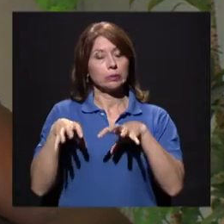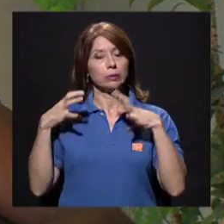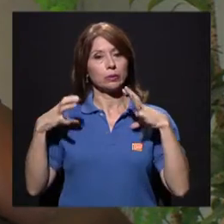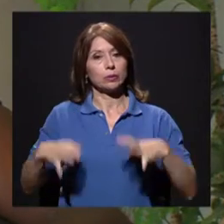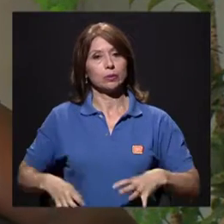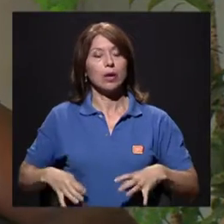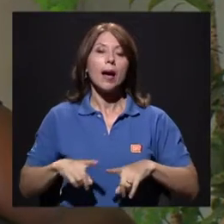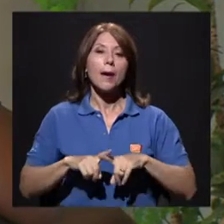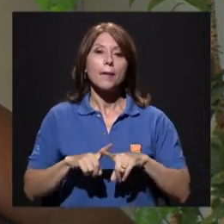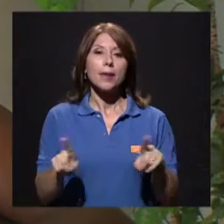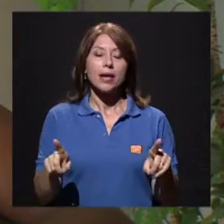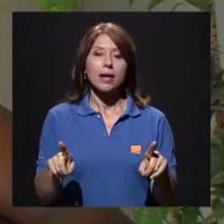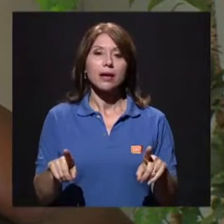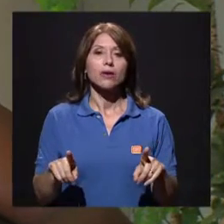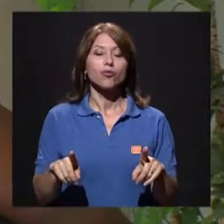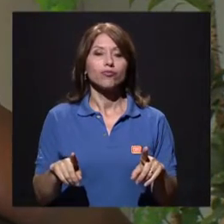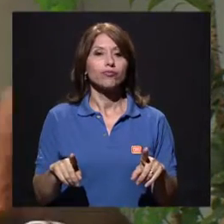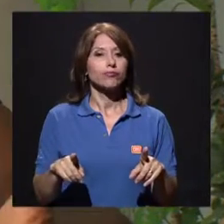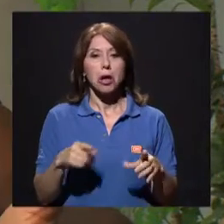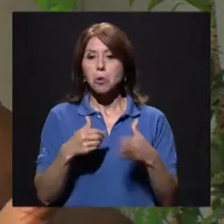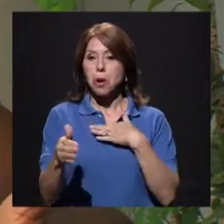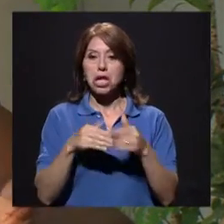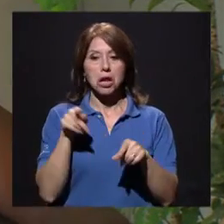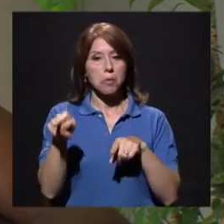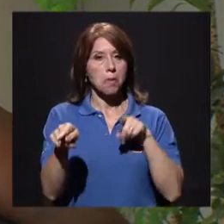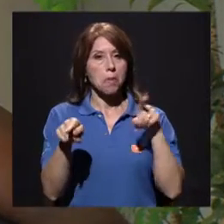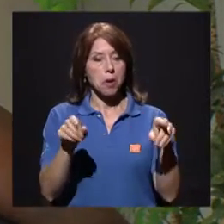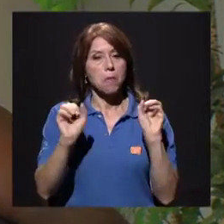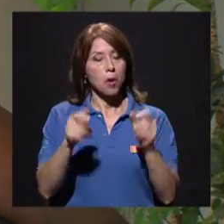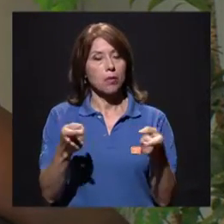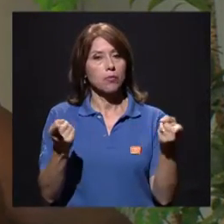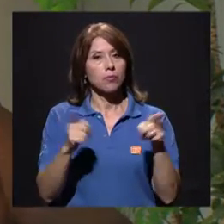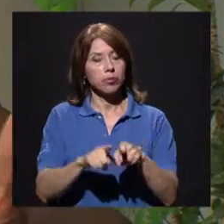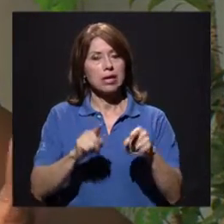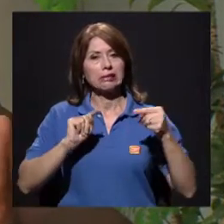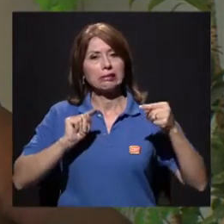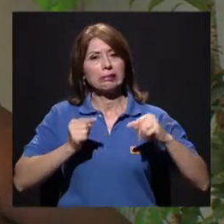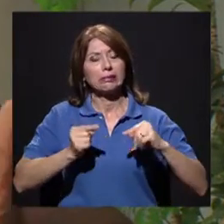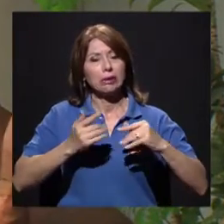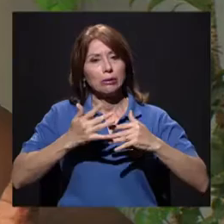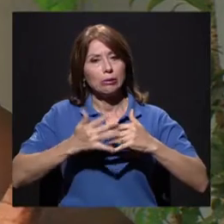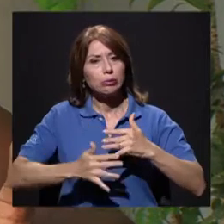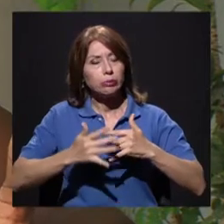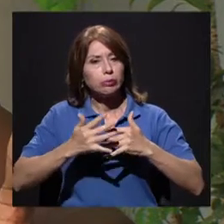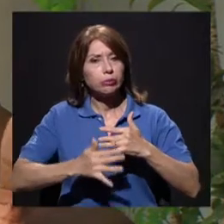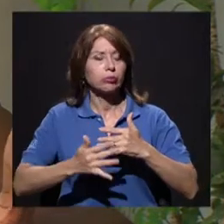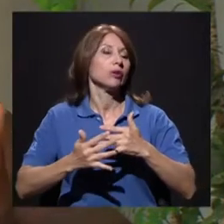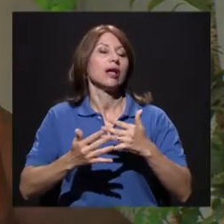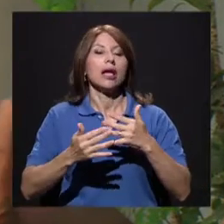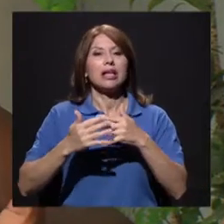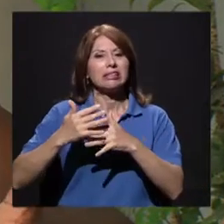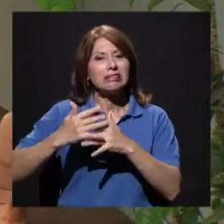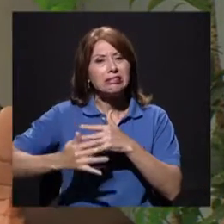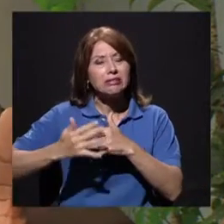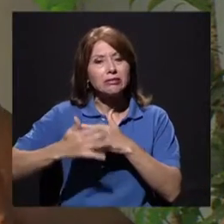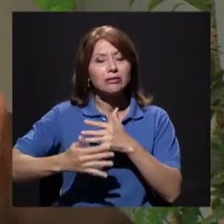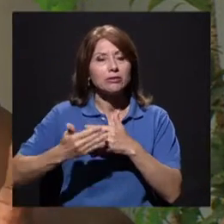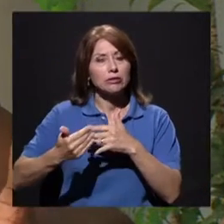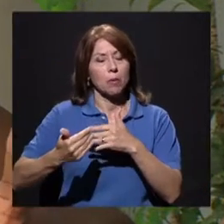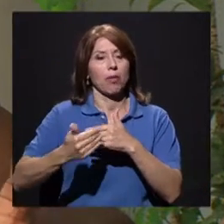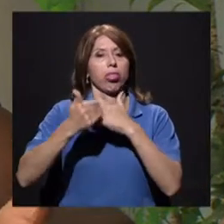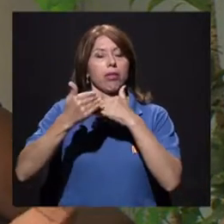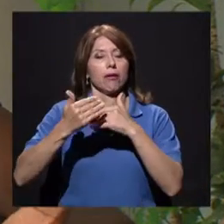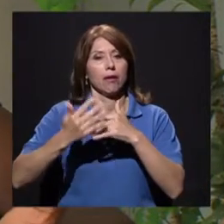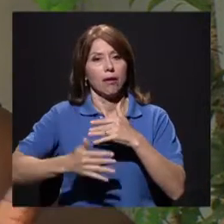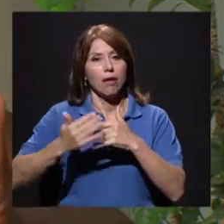organismo. Pero en todos los casos se dan las lesiones, ¿verdad? Entonces, una lesión se puede dar, es un funcionamiento,